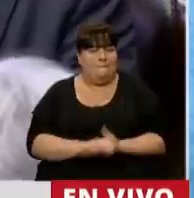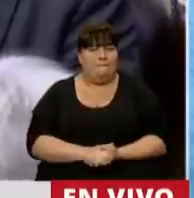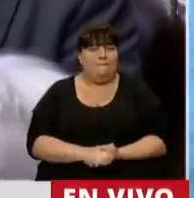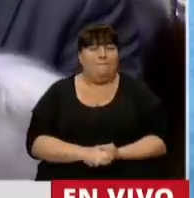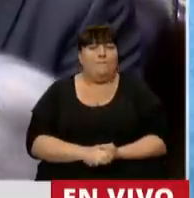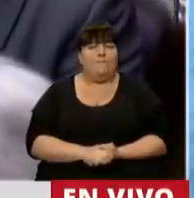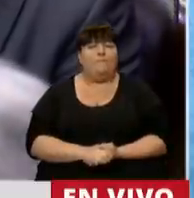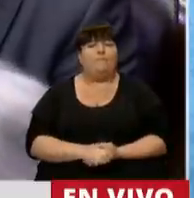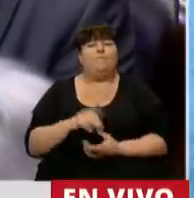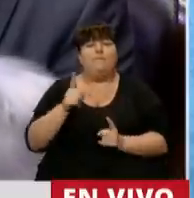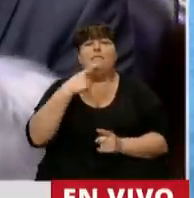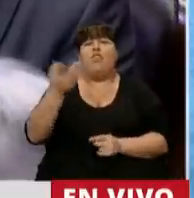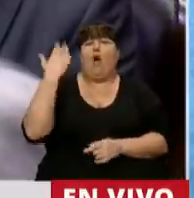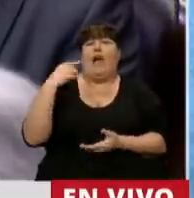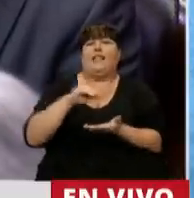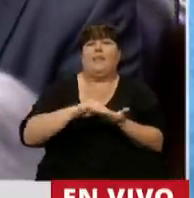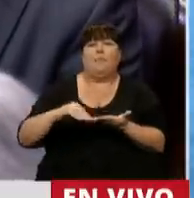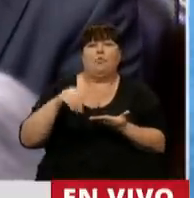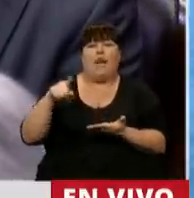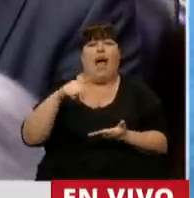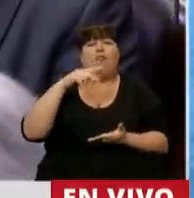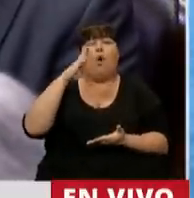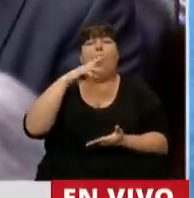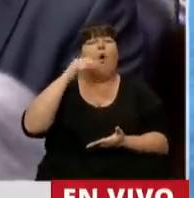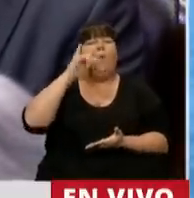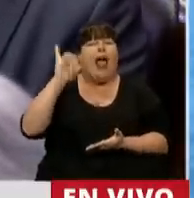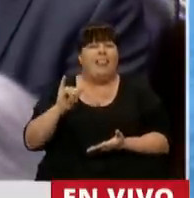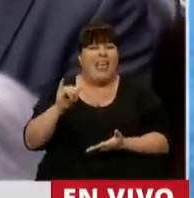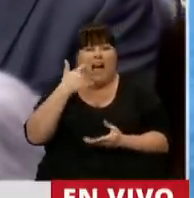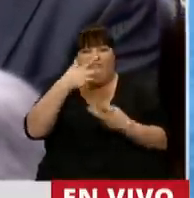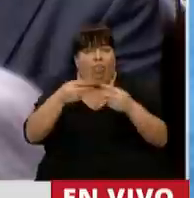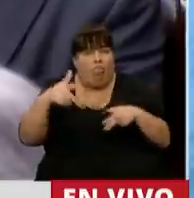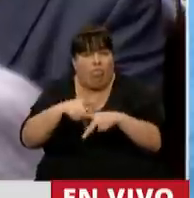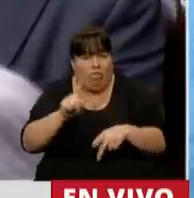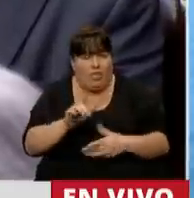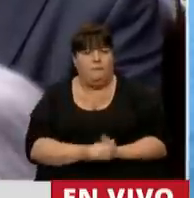Y es más, lo decía recién el diputado Valdés, y no lo pudo concluir.